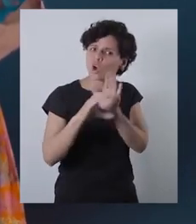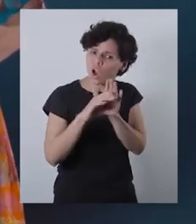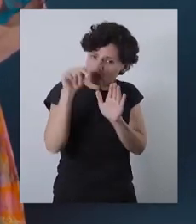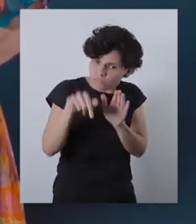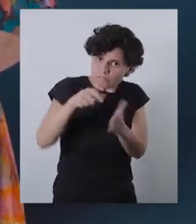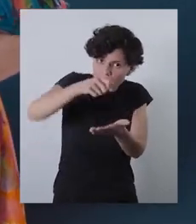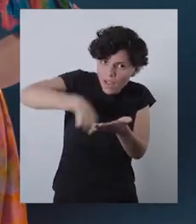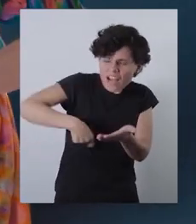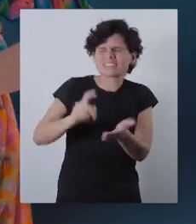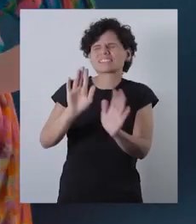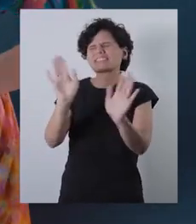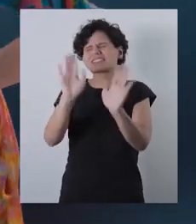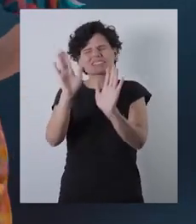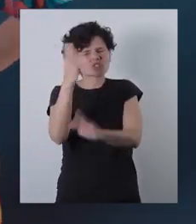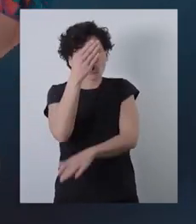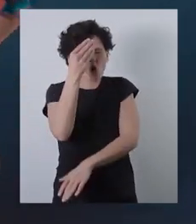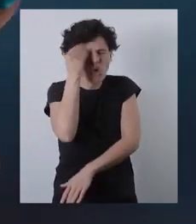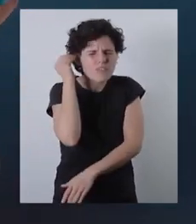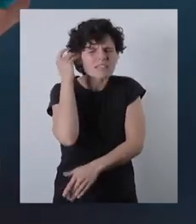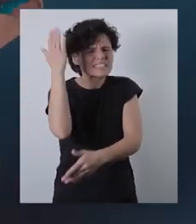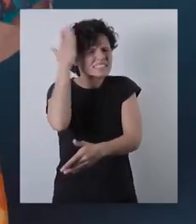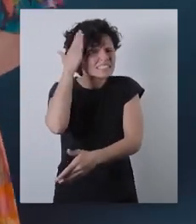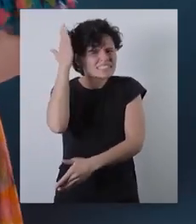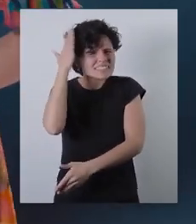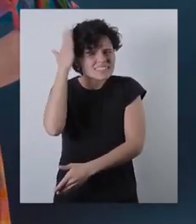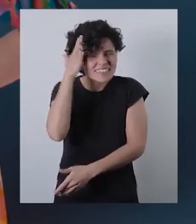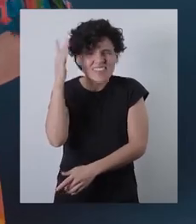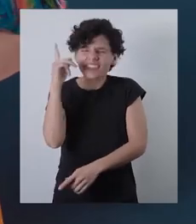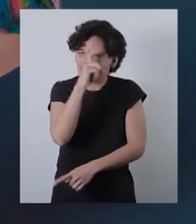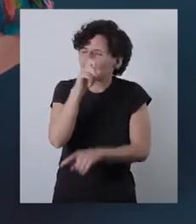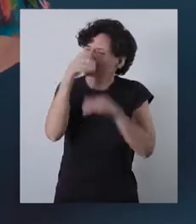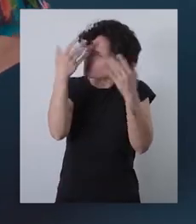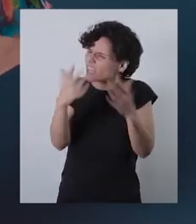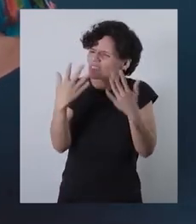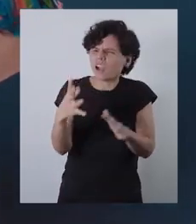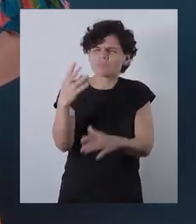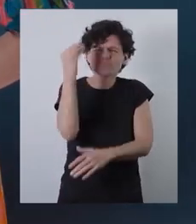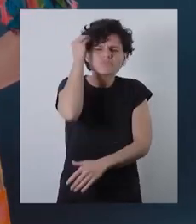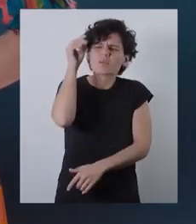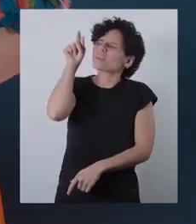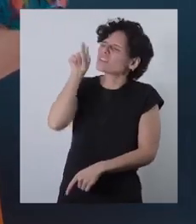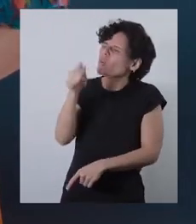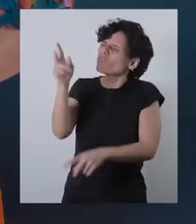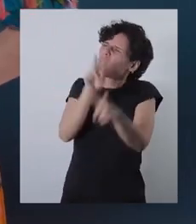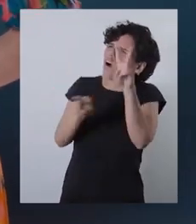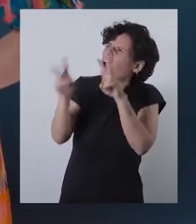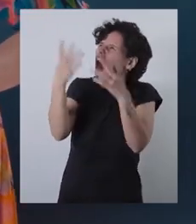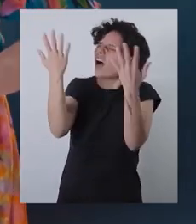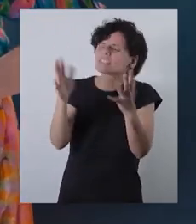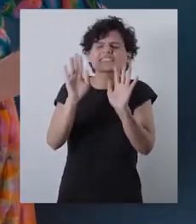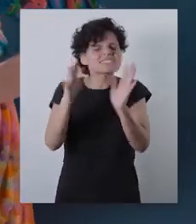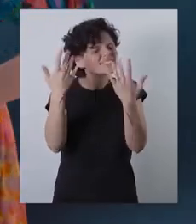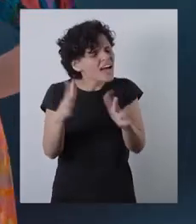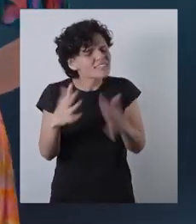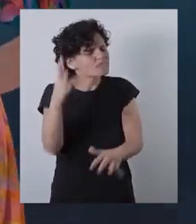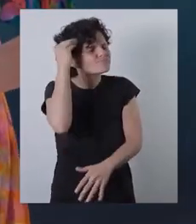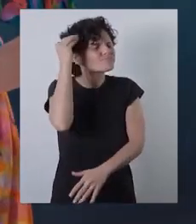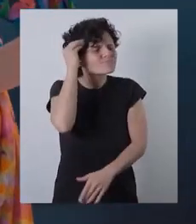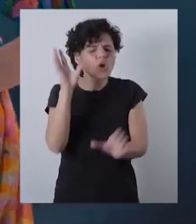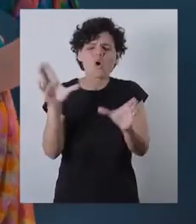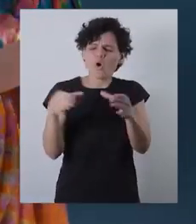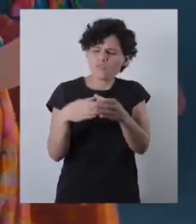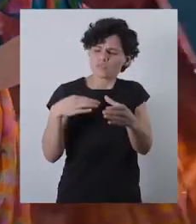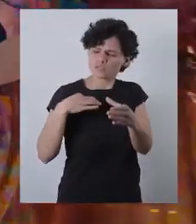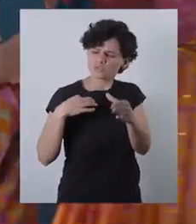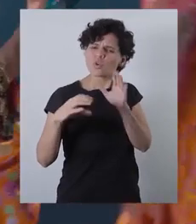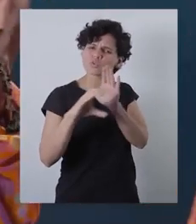constitucional. Me cuesta meterme la palabra larga y le ponís la Ya lo tengo, ya lo tengo a la ficha ahora que se llama